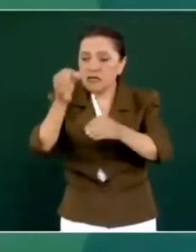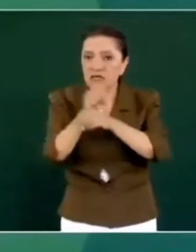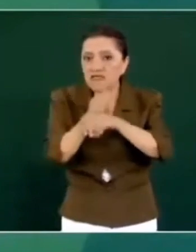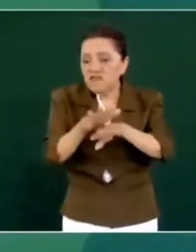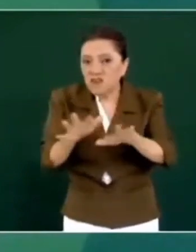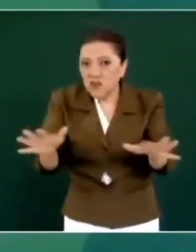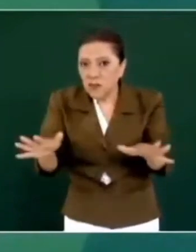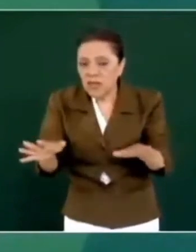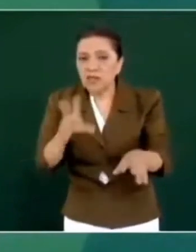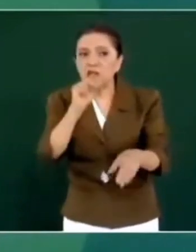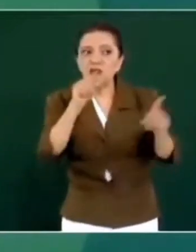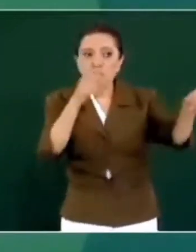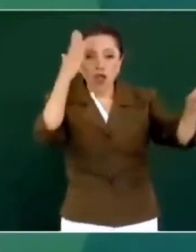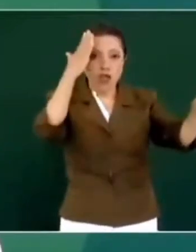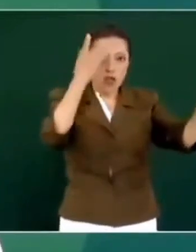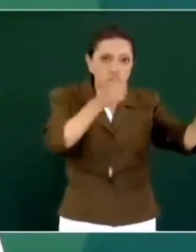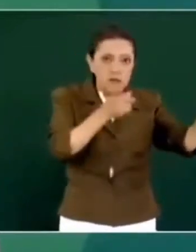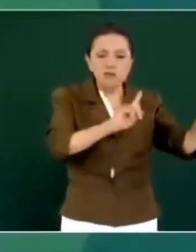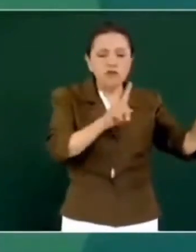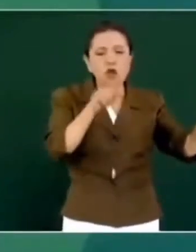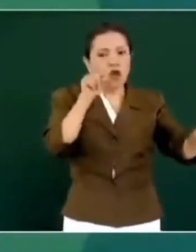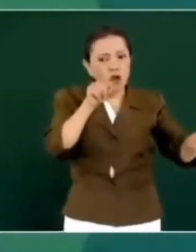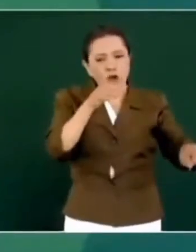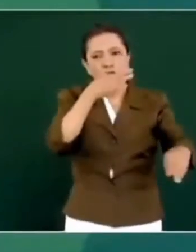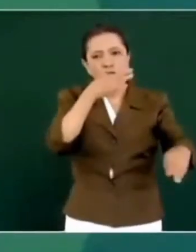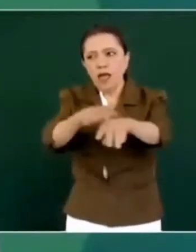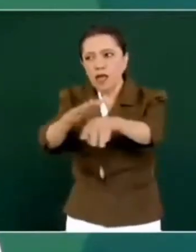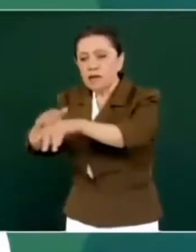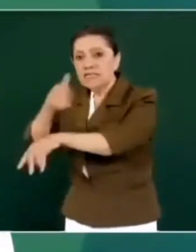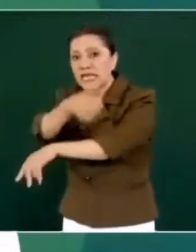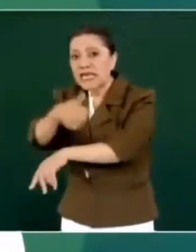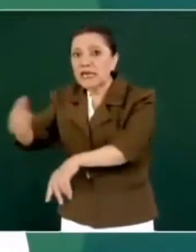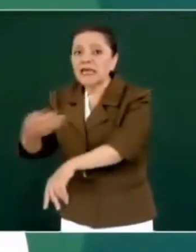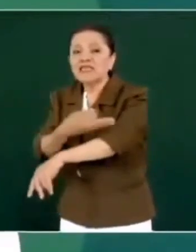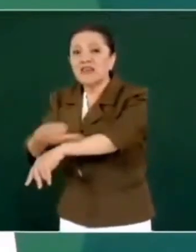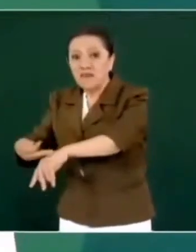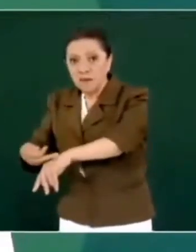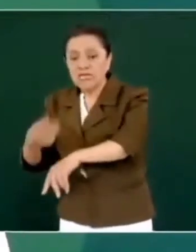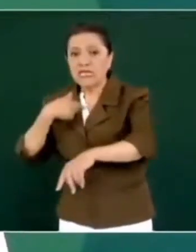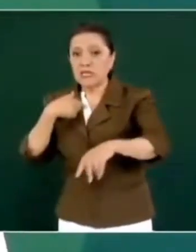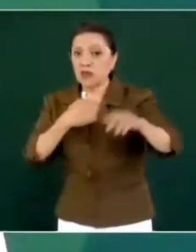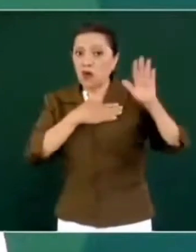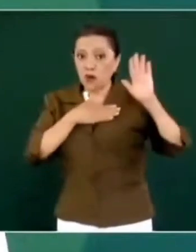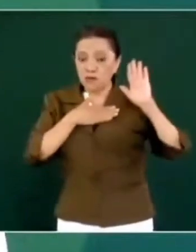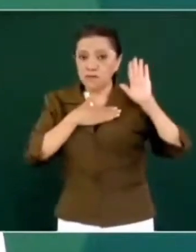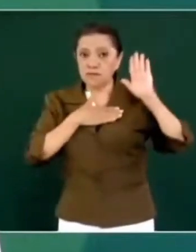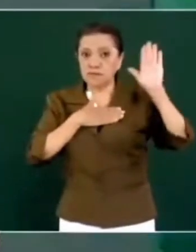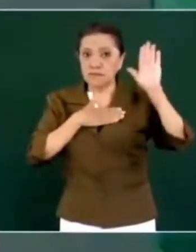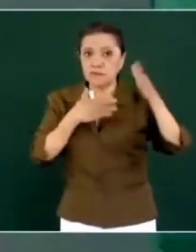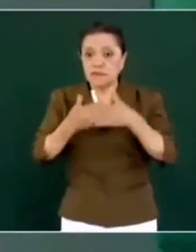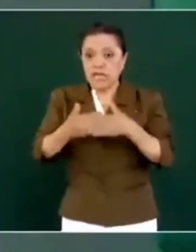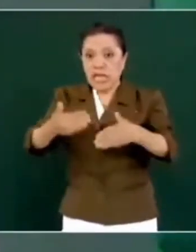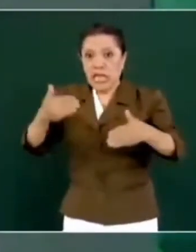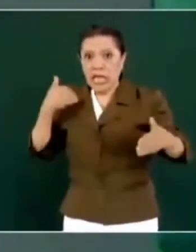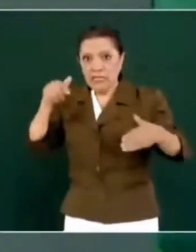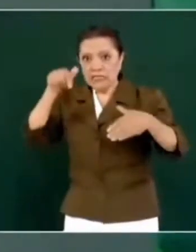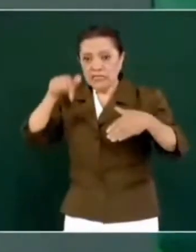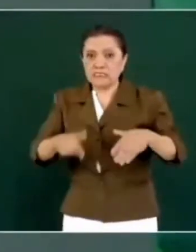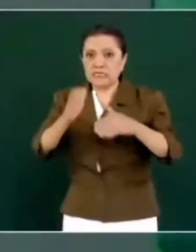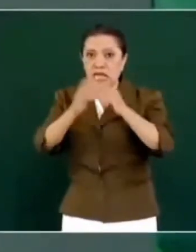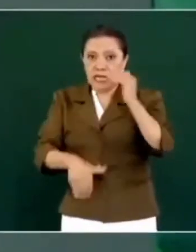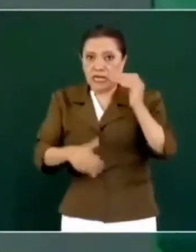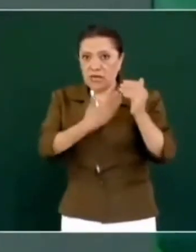diciéndoles que yo hago el compromiso de antes de terminar, van a tener su lote, sus escrituras